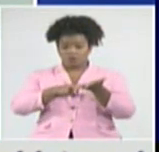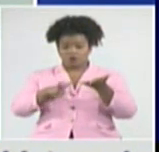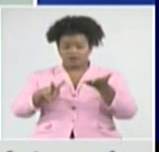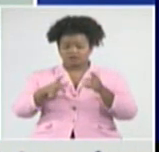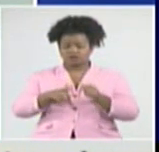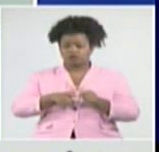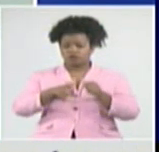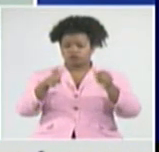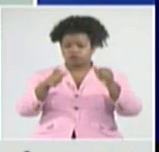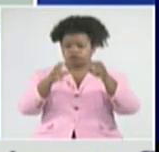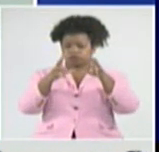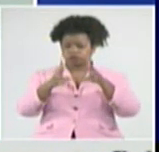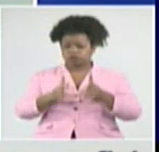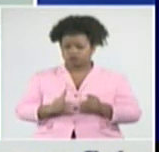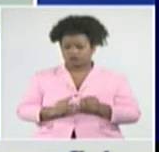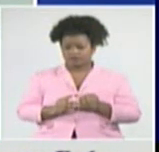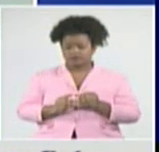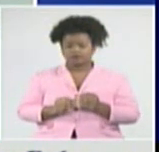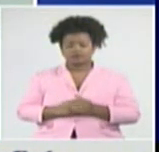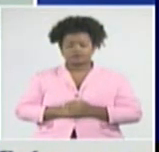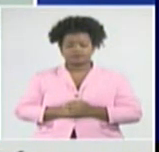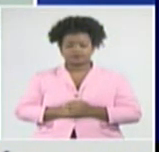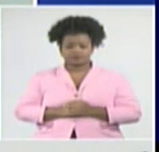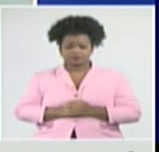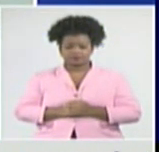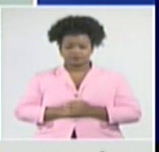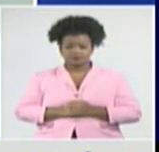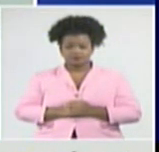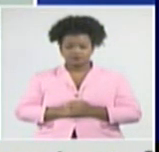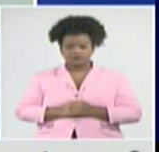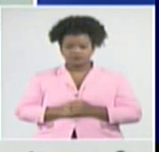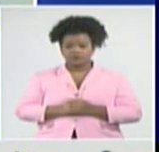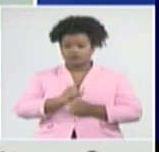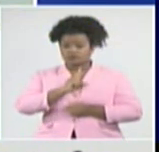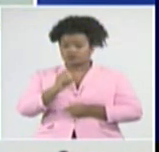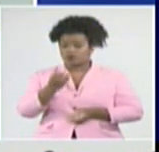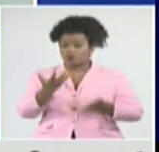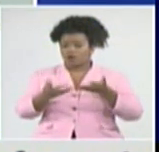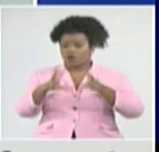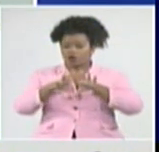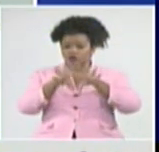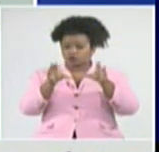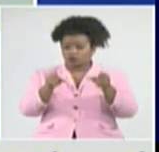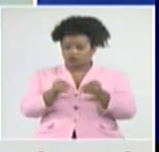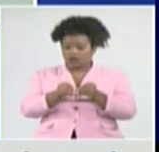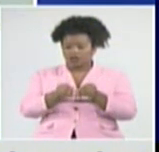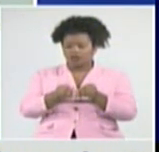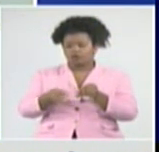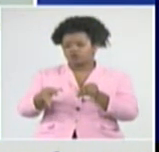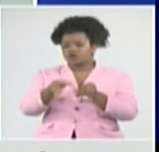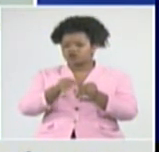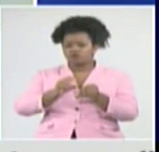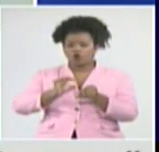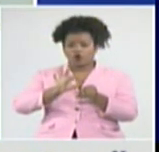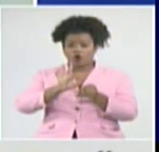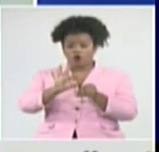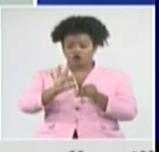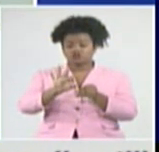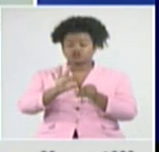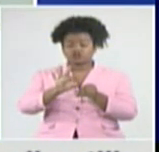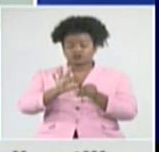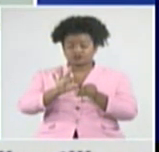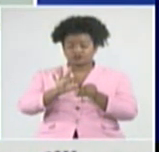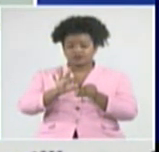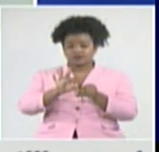de contagios, 126 casos más, en sus 8 municipios, al cierre del día de ayer, Cienfuegos, con